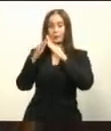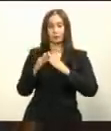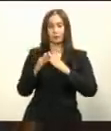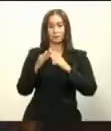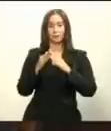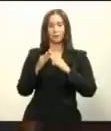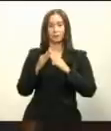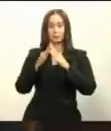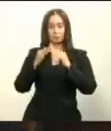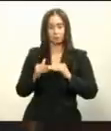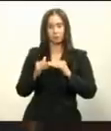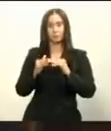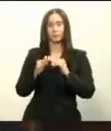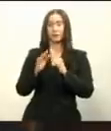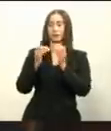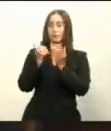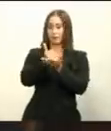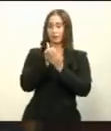construida.